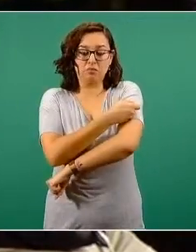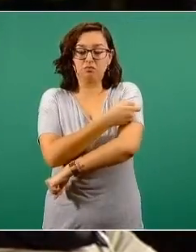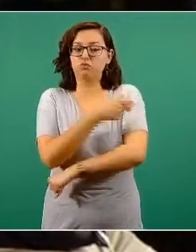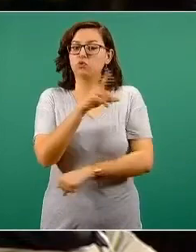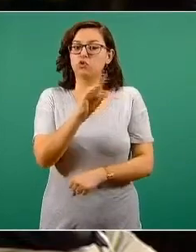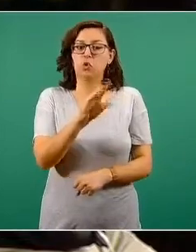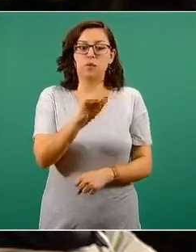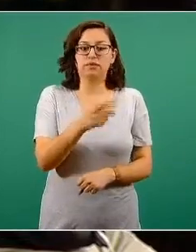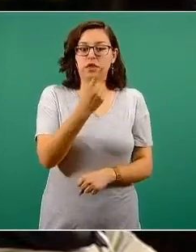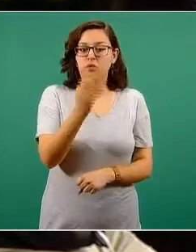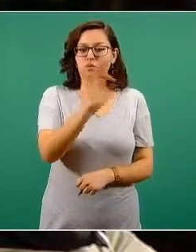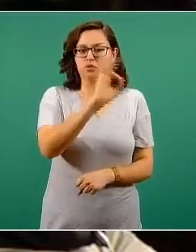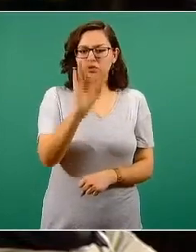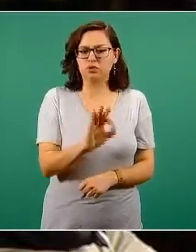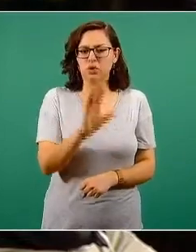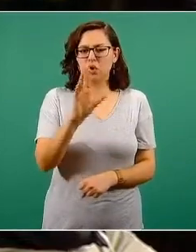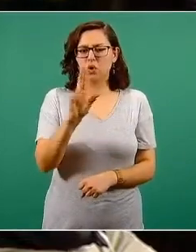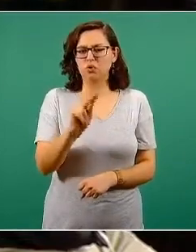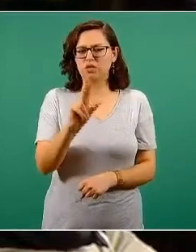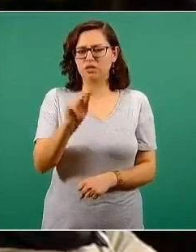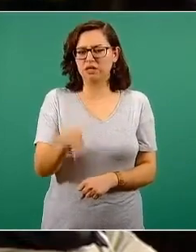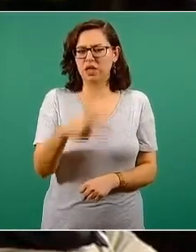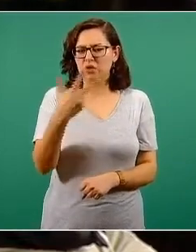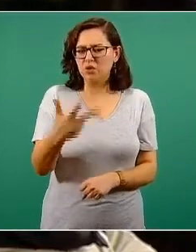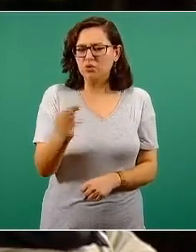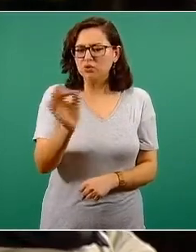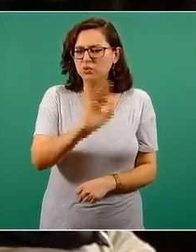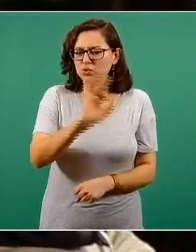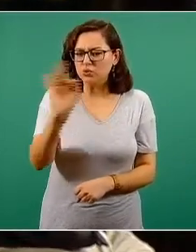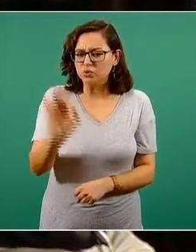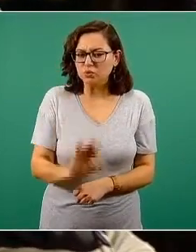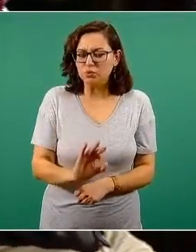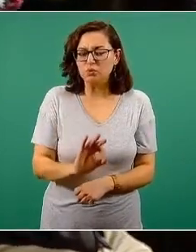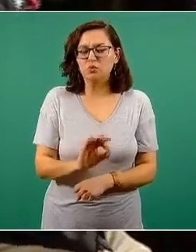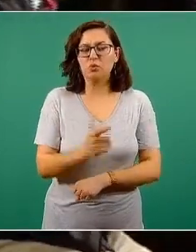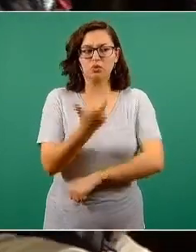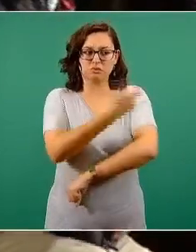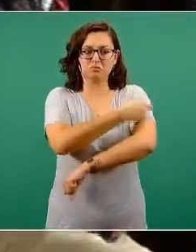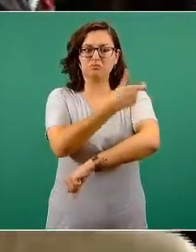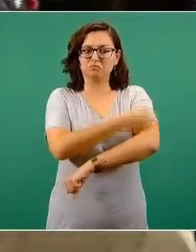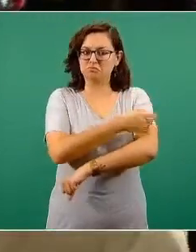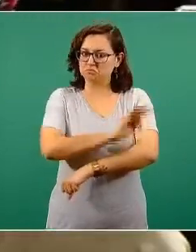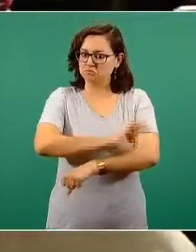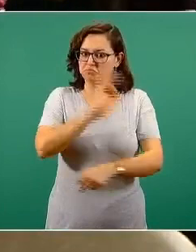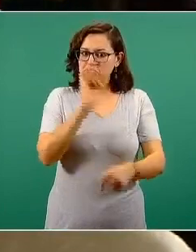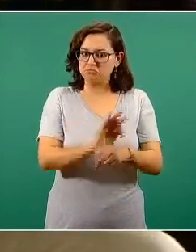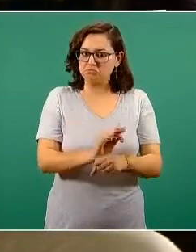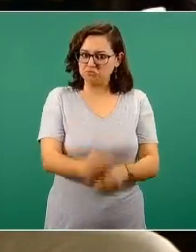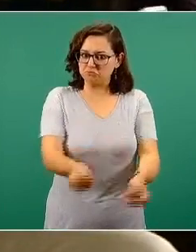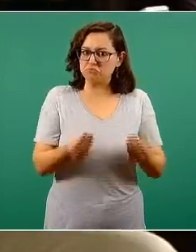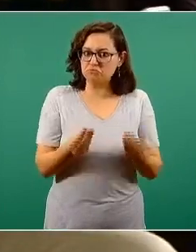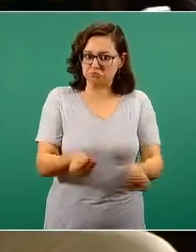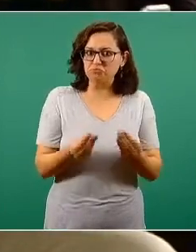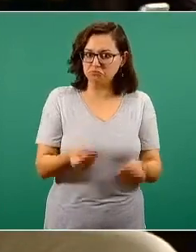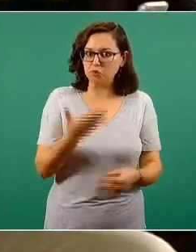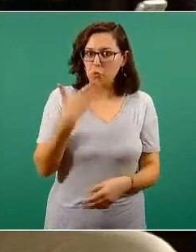88%. Preguntar si no sería mejor ante la escasez de vacunas en el mundo privilegiar